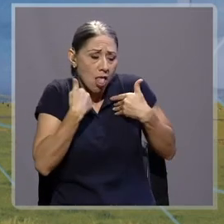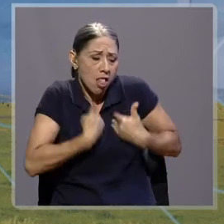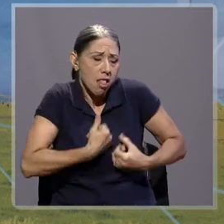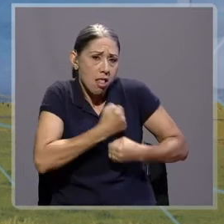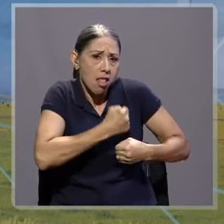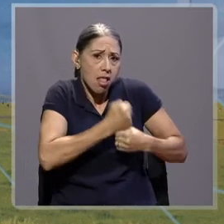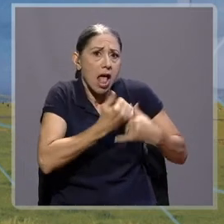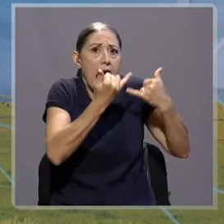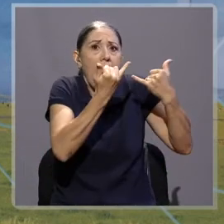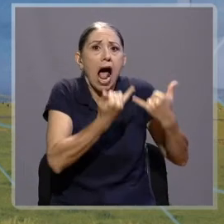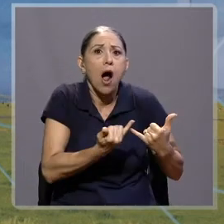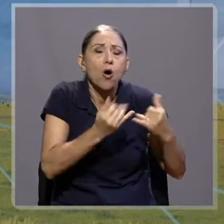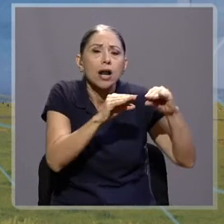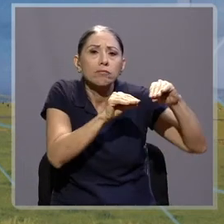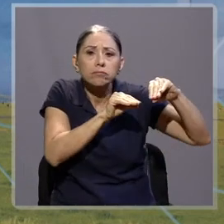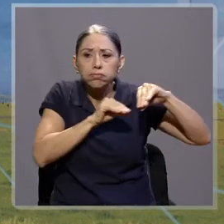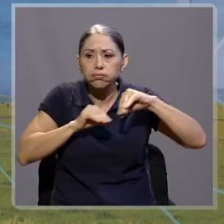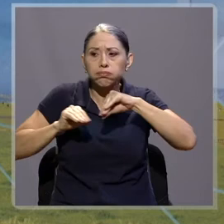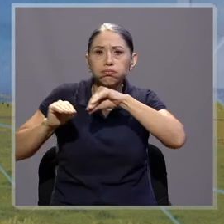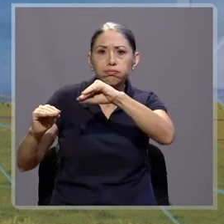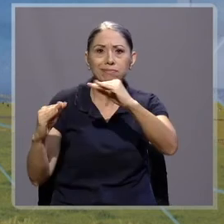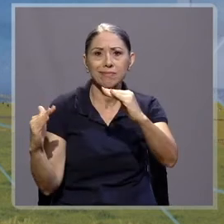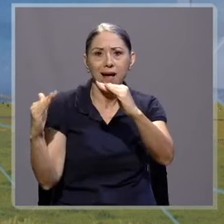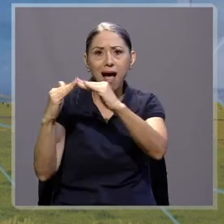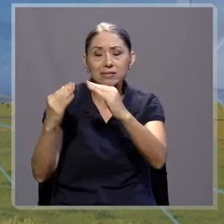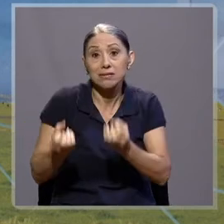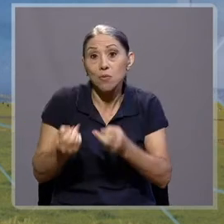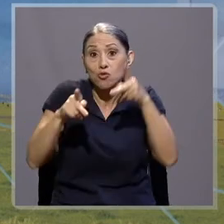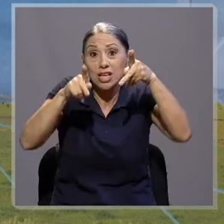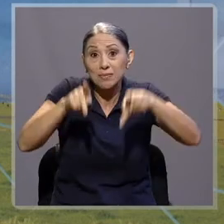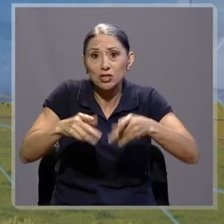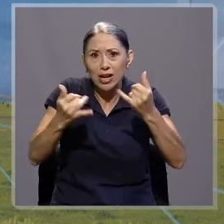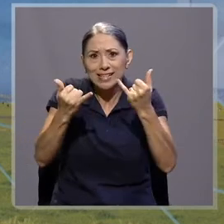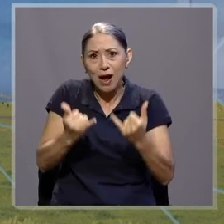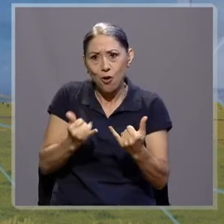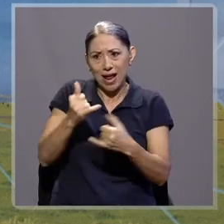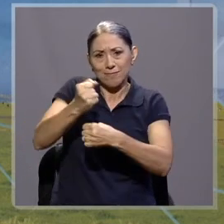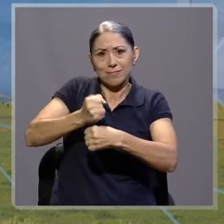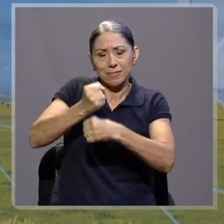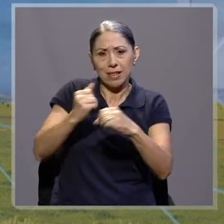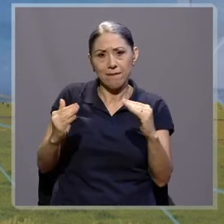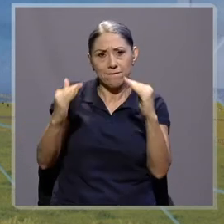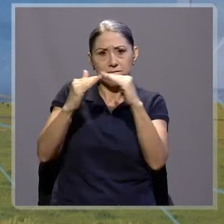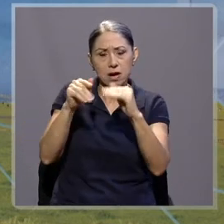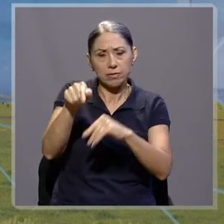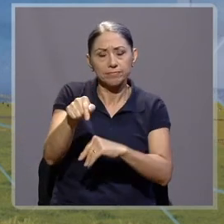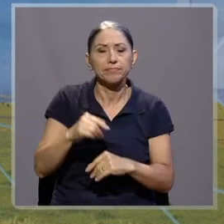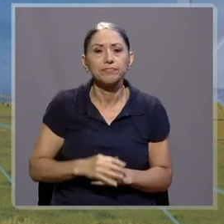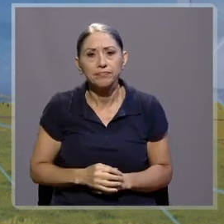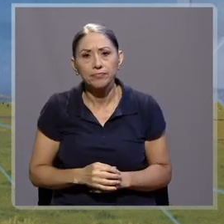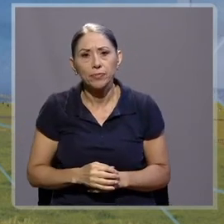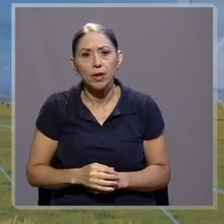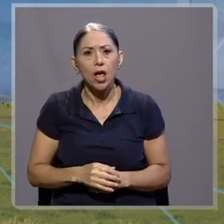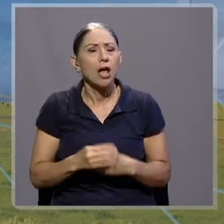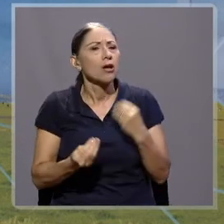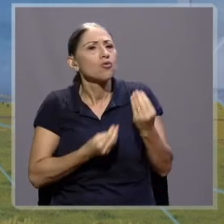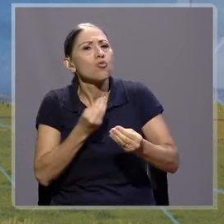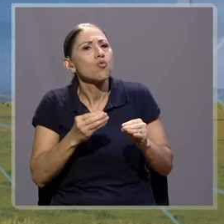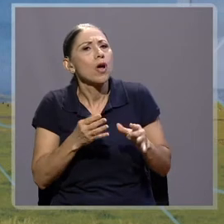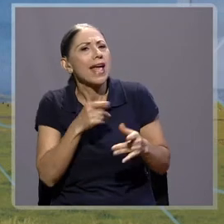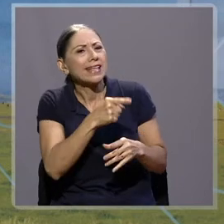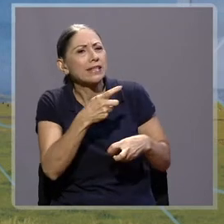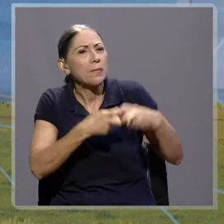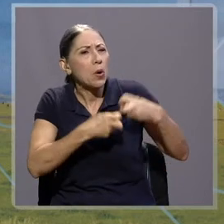ahora en tiempos de pandemia y en que muchas personas trabajadoras están haciendo labores desde sus casas. ¿Cómo se